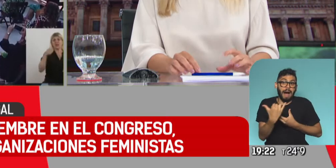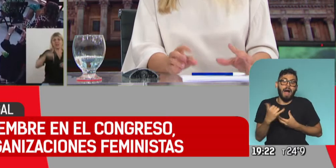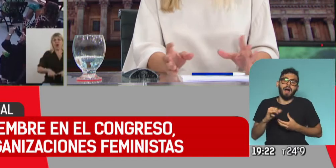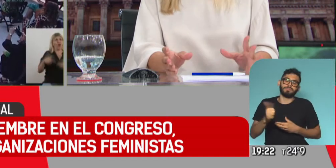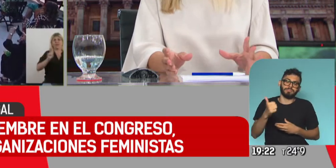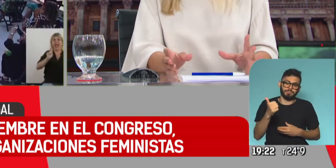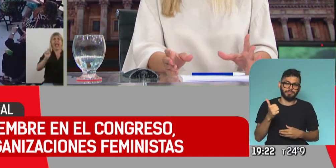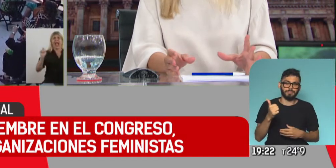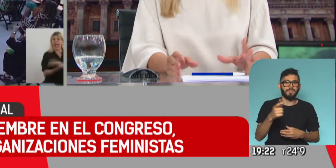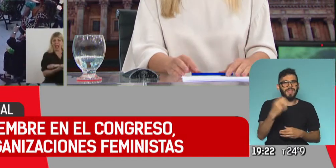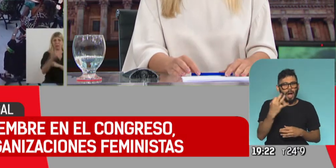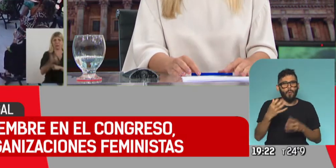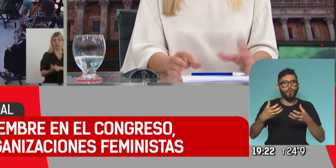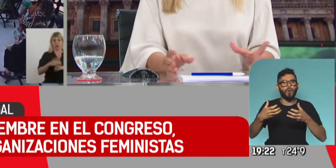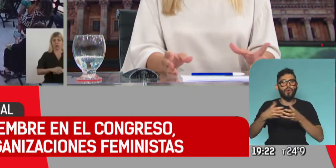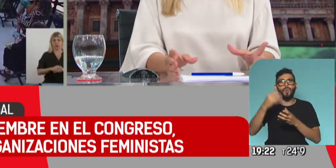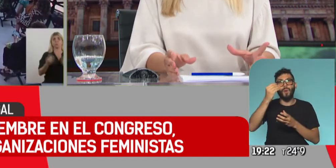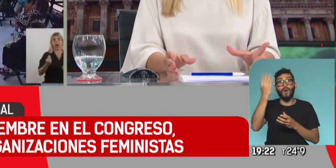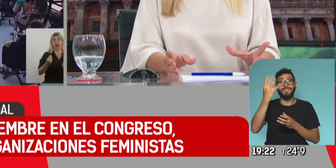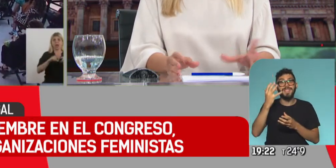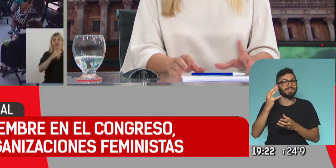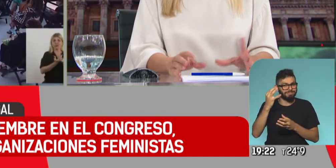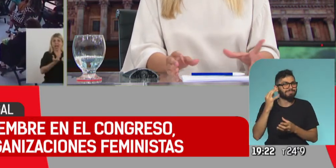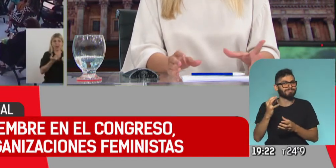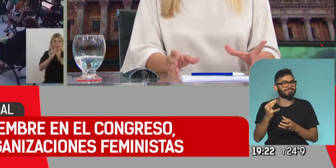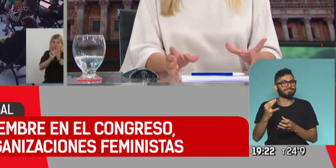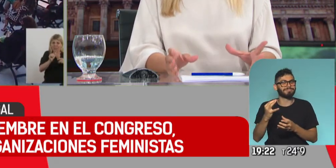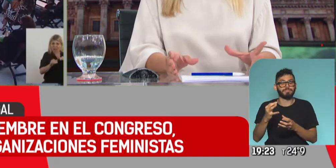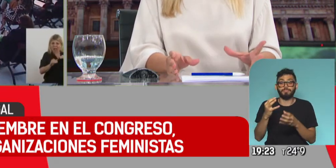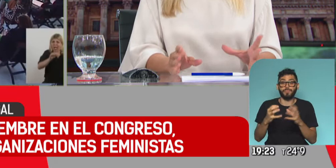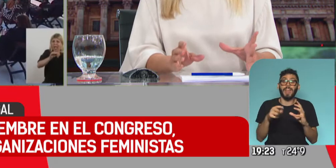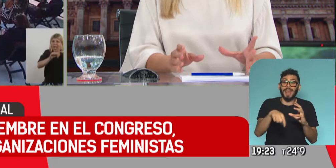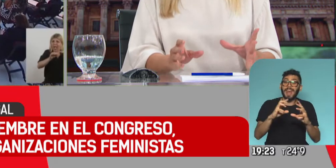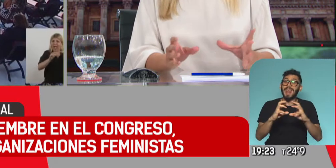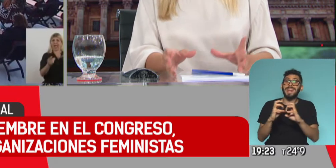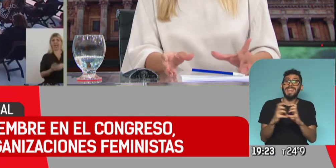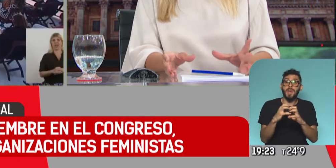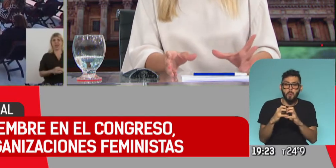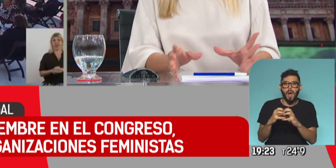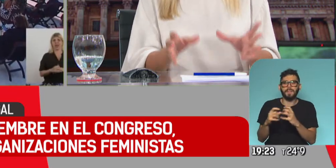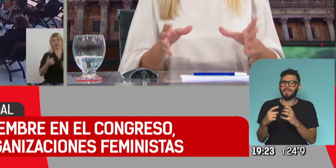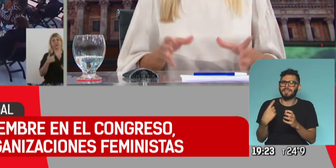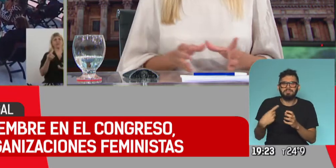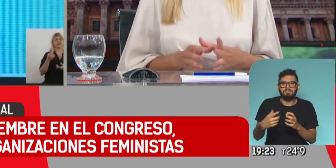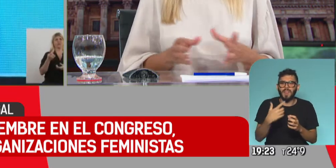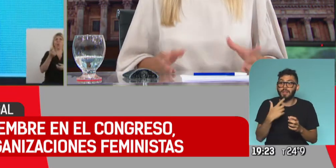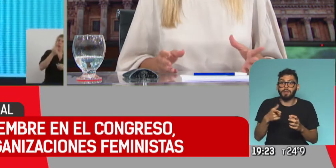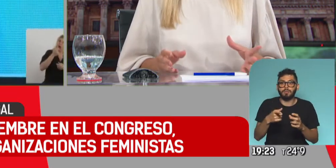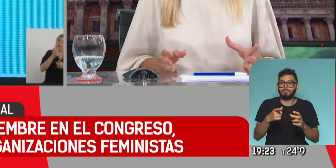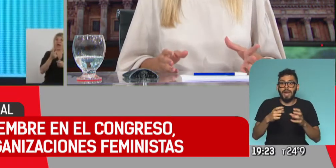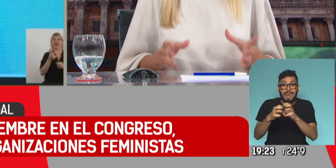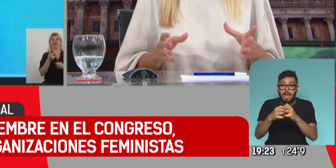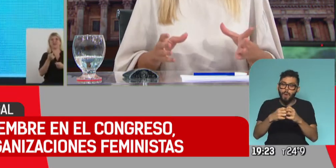resaltes al oficialismo para pensar, bueno, este debate se dijo muchas veces que era transversal, que es,